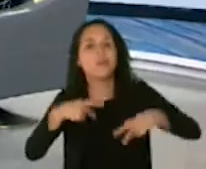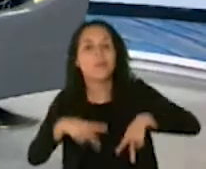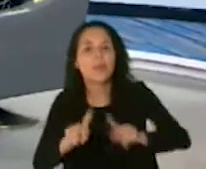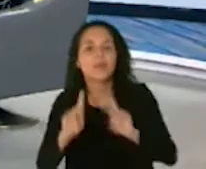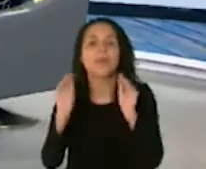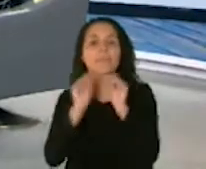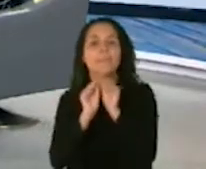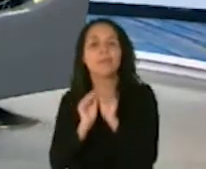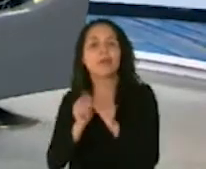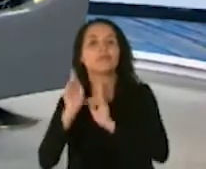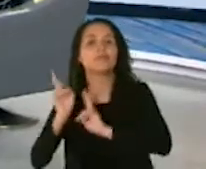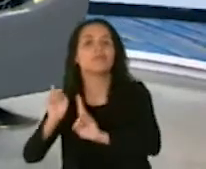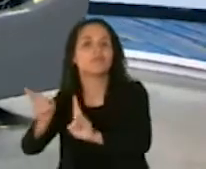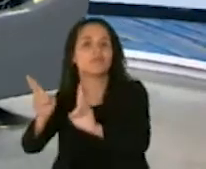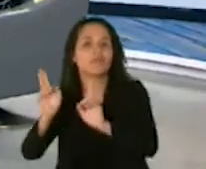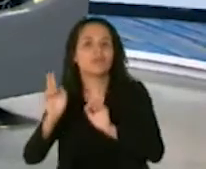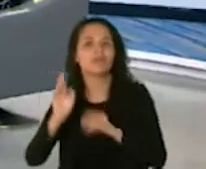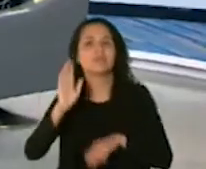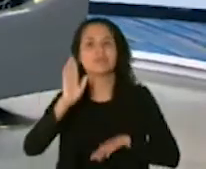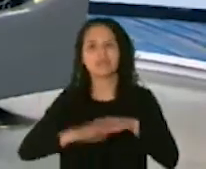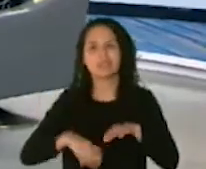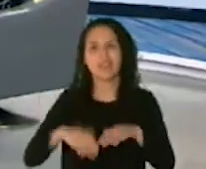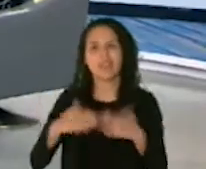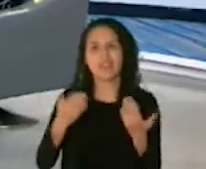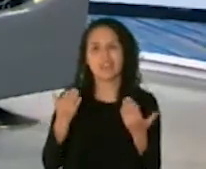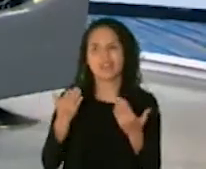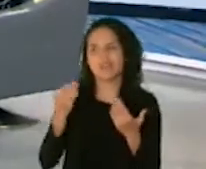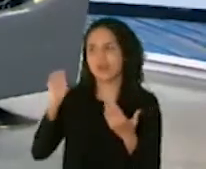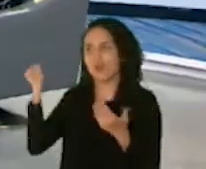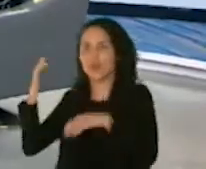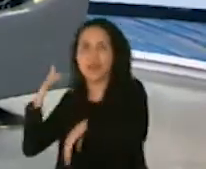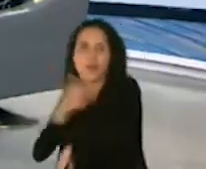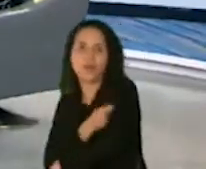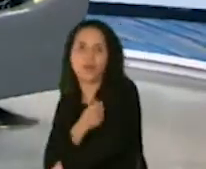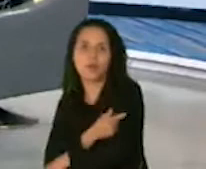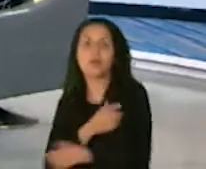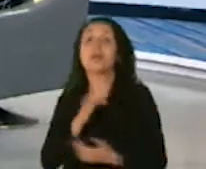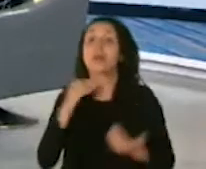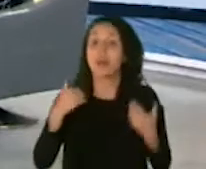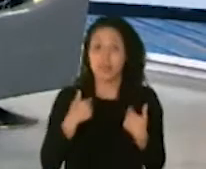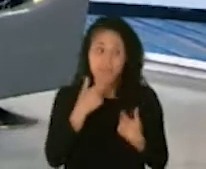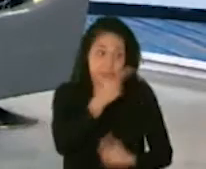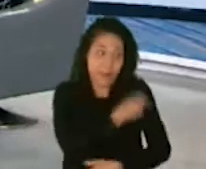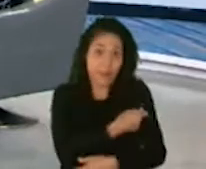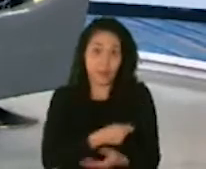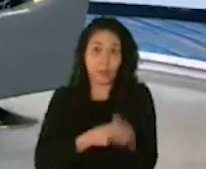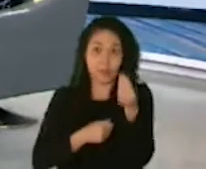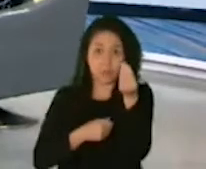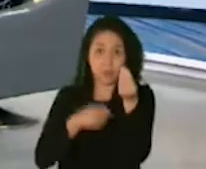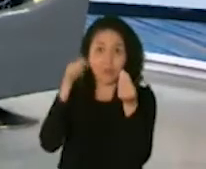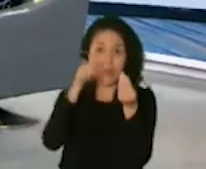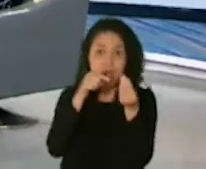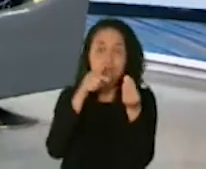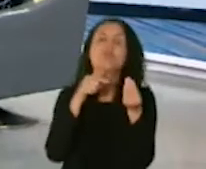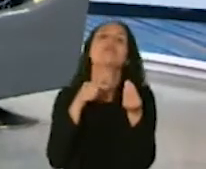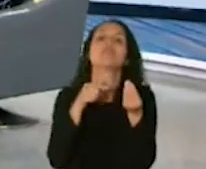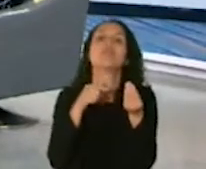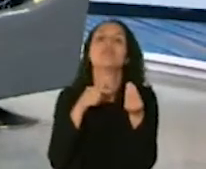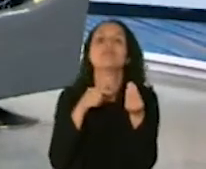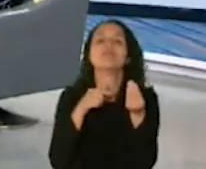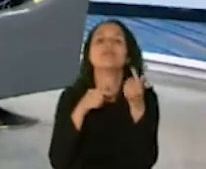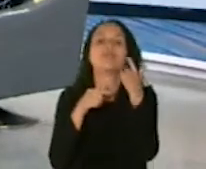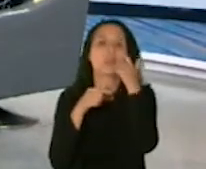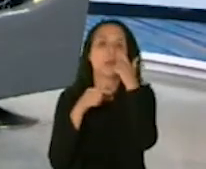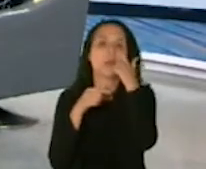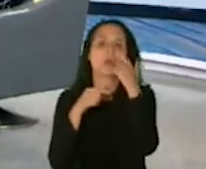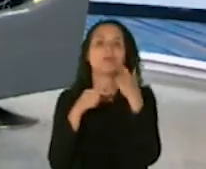más rápido que de ordinario. Y tenemos esta vacuna que promete que tengamos próximamente,